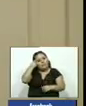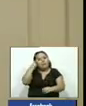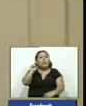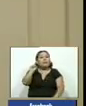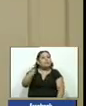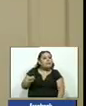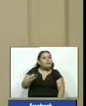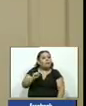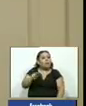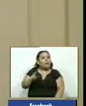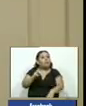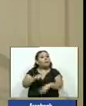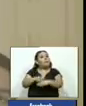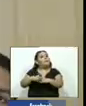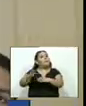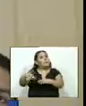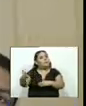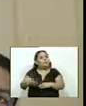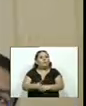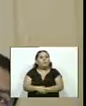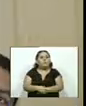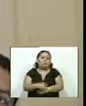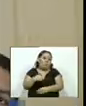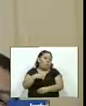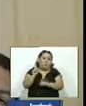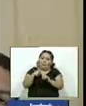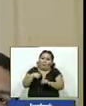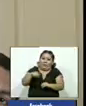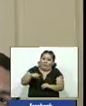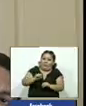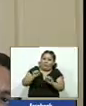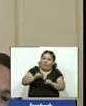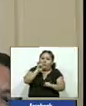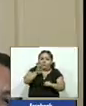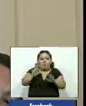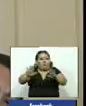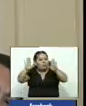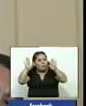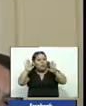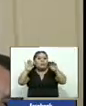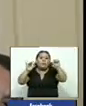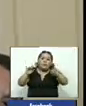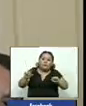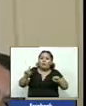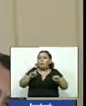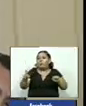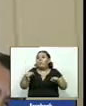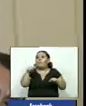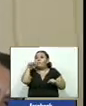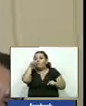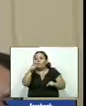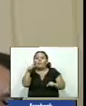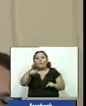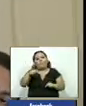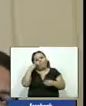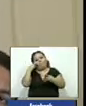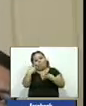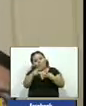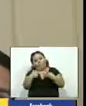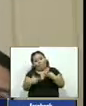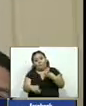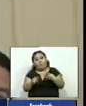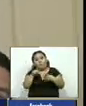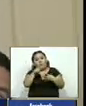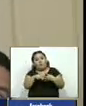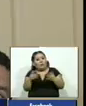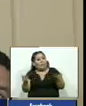no que se dé un plazo adicional no podía yo decir ahorita si pueden haber sanciones o no si hay plazo o no porque eso es lo que estamos evaluando en virtud